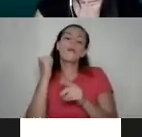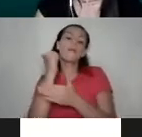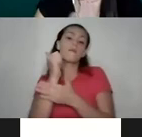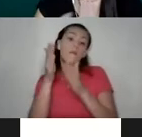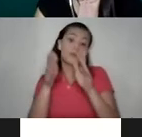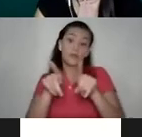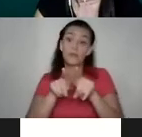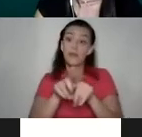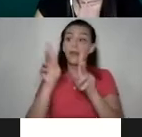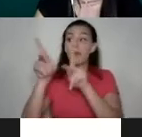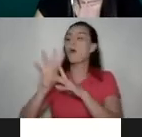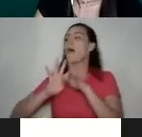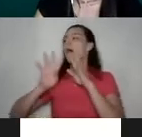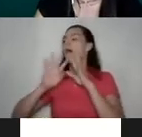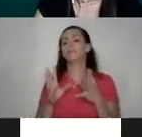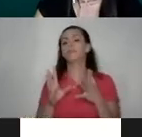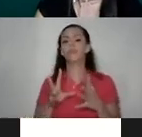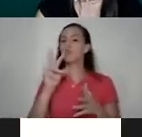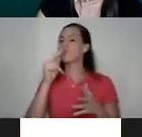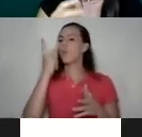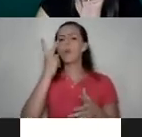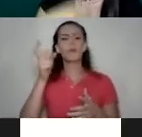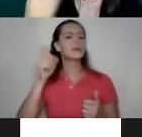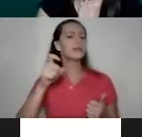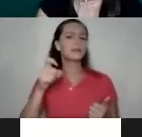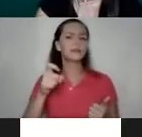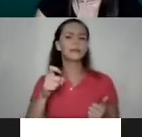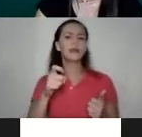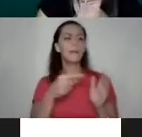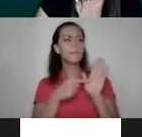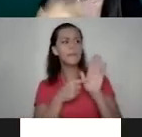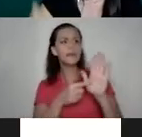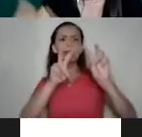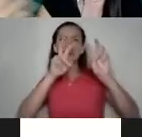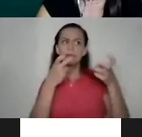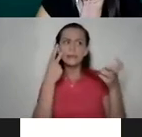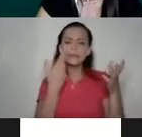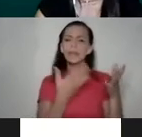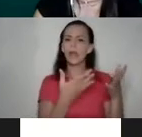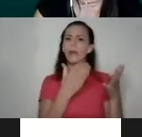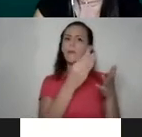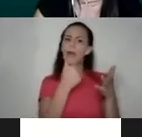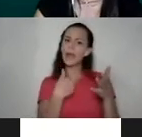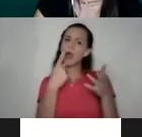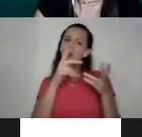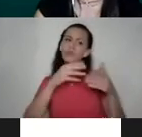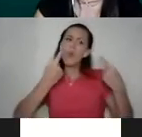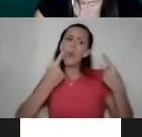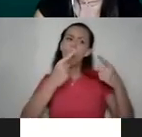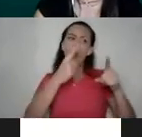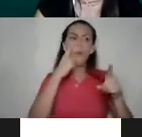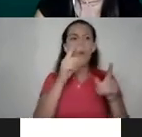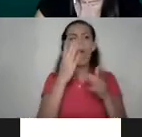donde, pues, no vemos la necesidad de visibilizar el tema tal cual, y de que haya una consecuencia apropiada por una